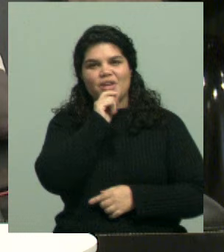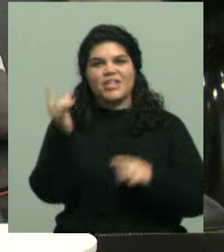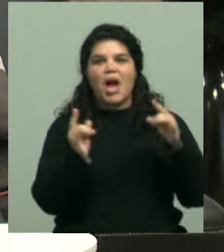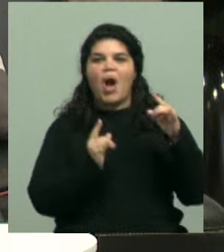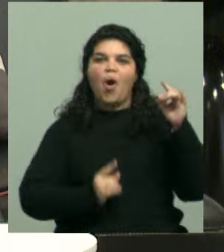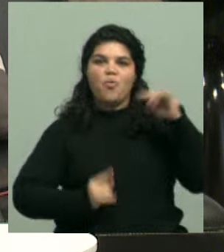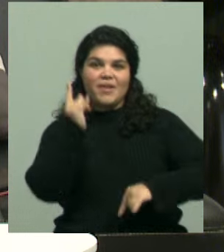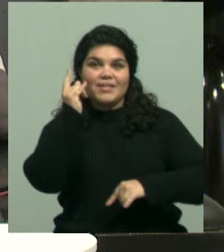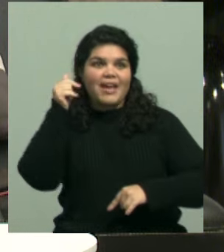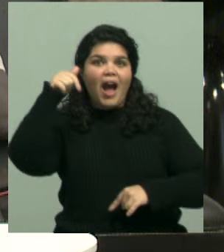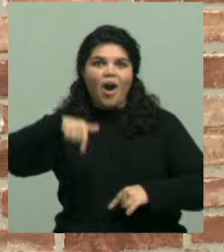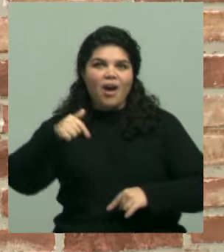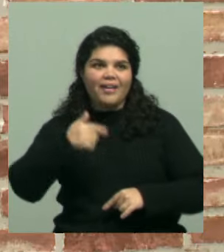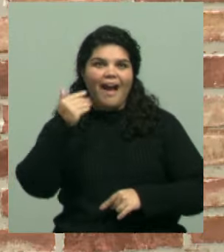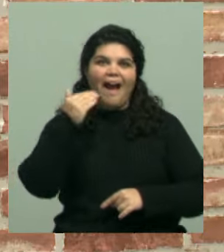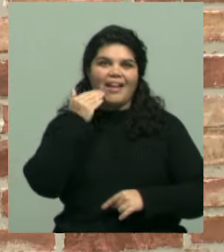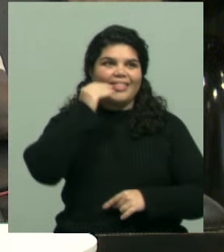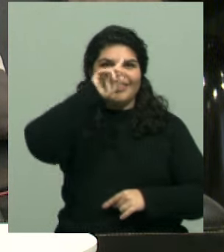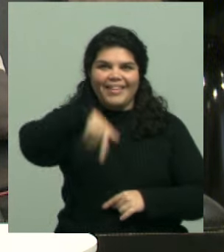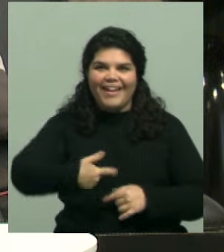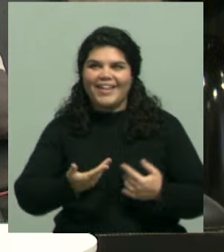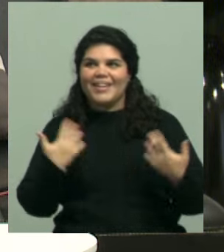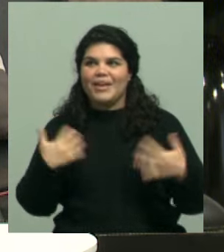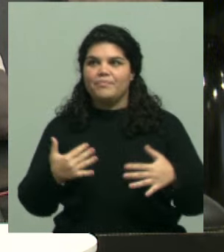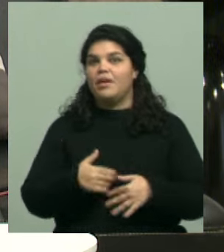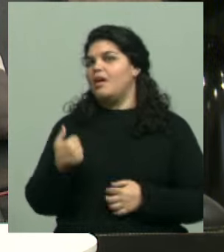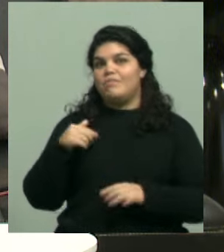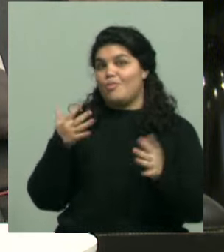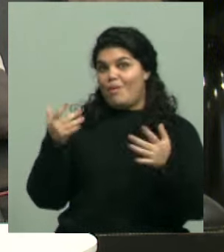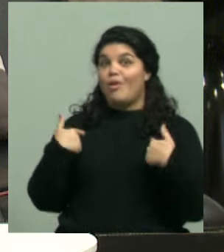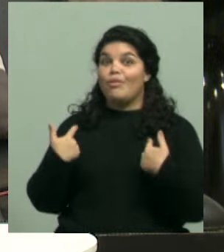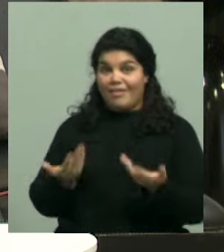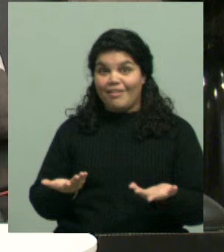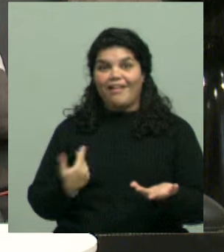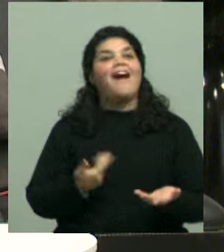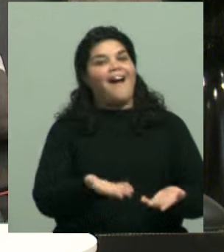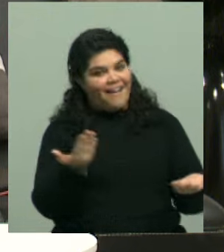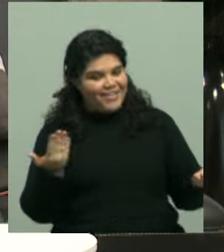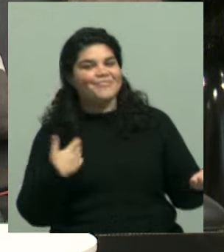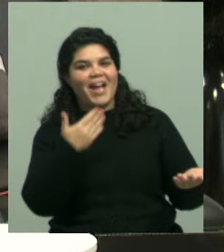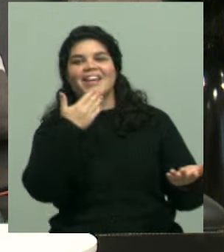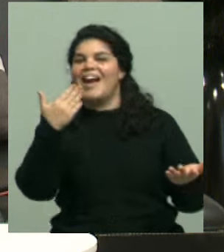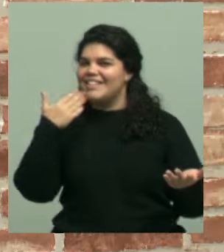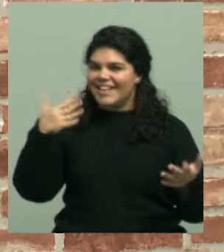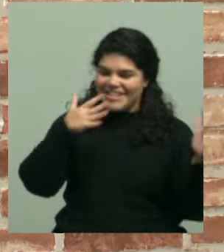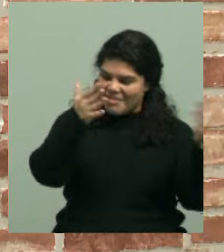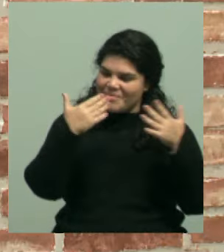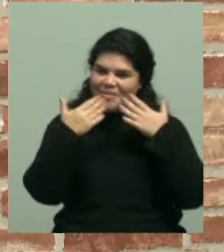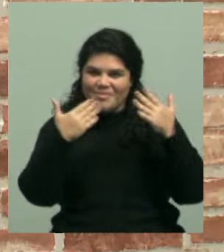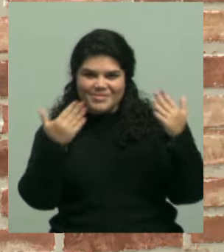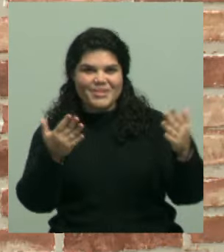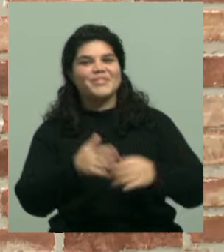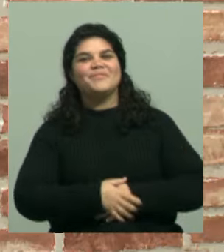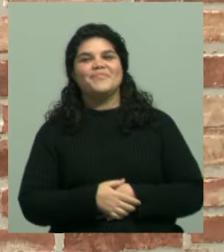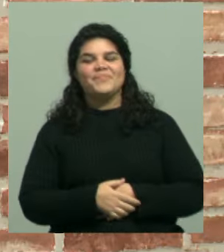que hoy vino el turno tarde. Vamos a decirlo así. Hola, Eli. A mí no me aplaudieron. muchas gracias. Aplausos, aplausos. Gracias, gracias. Bueno, aquí